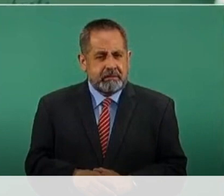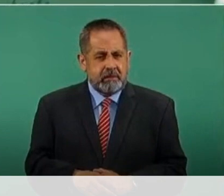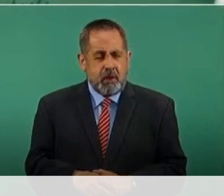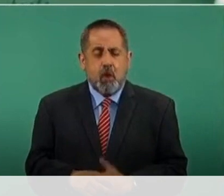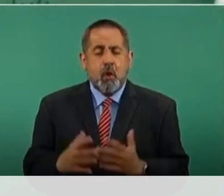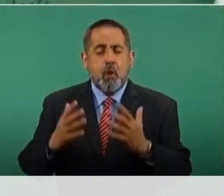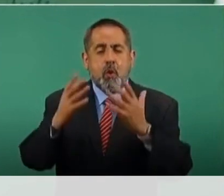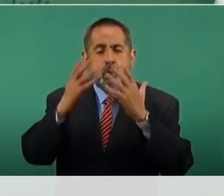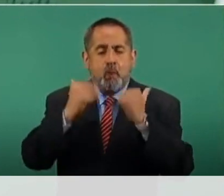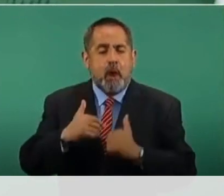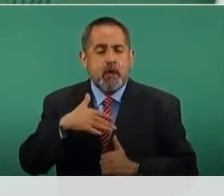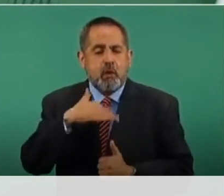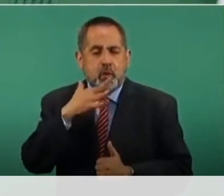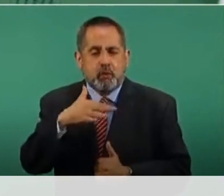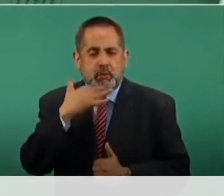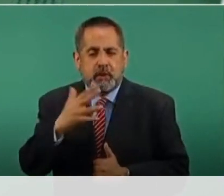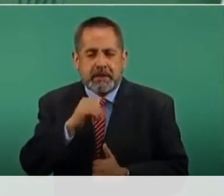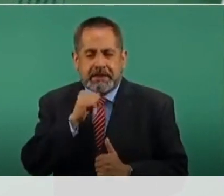corrupción,